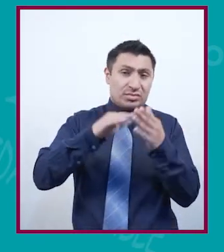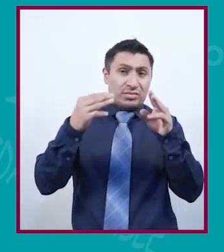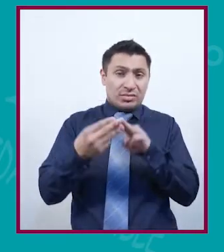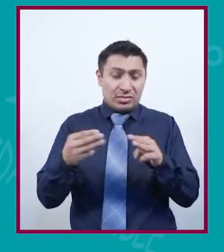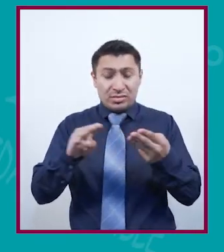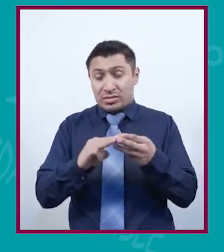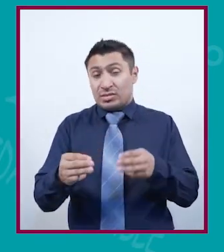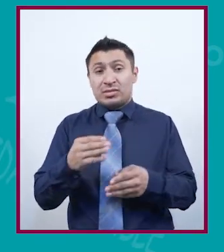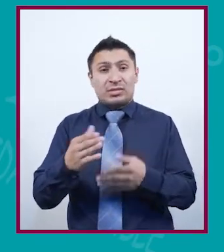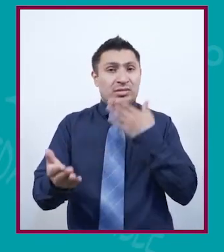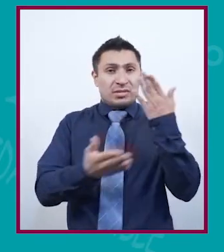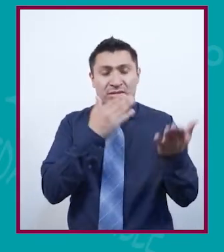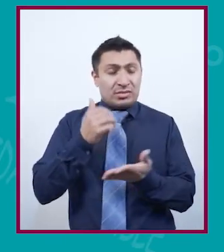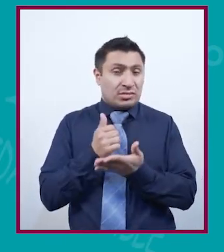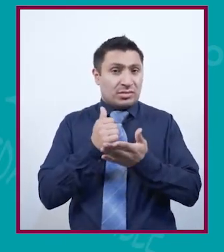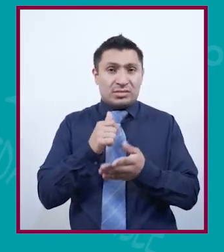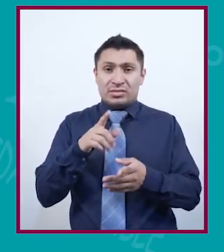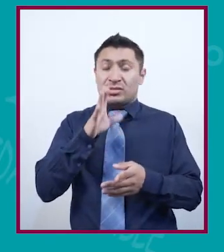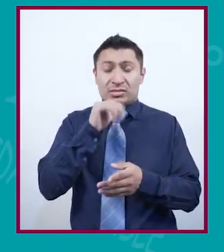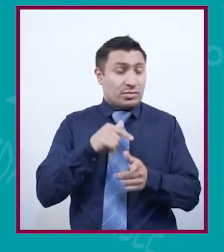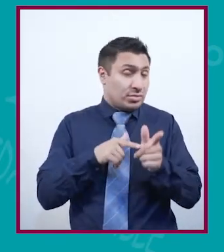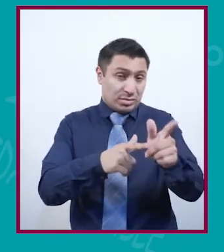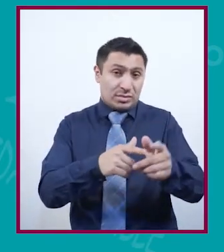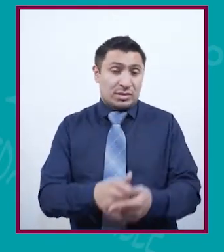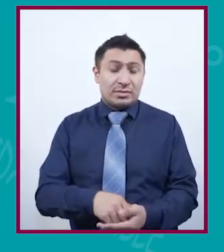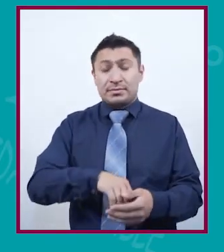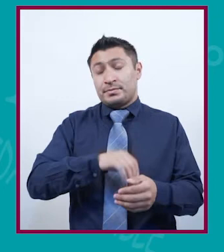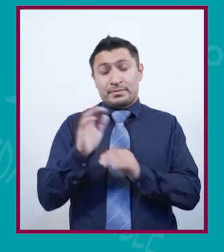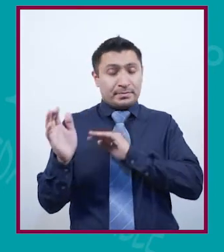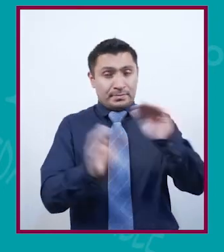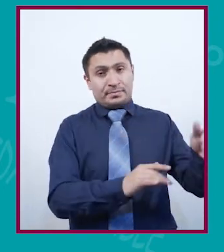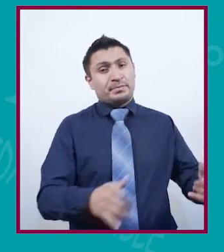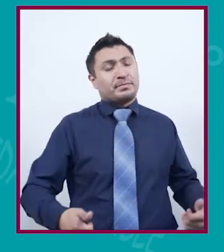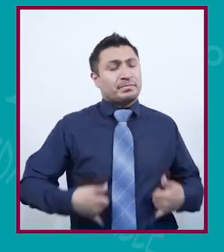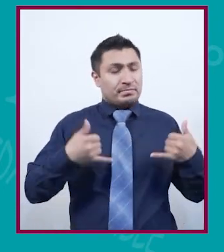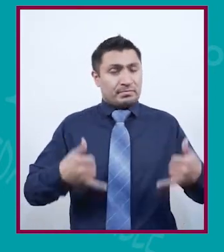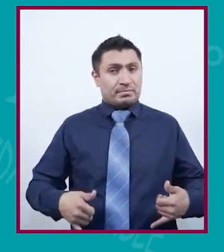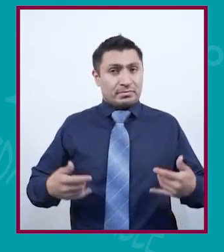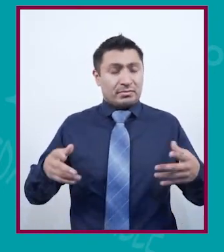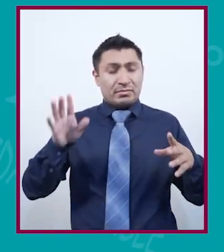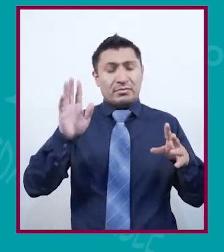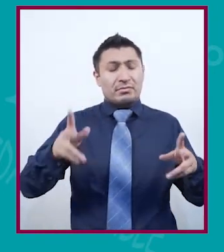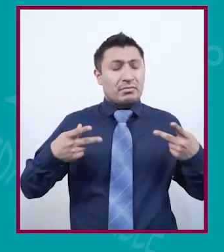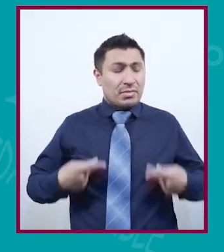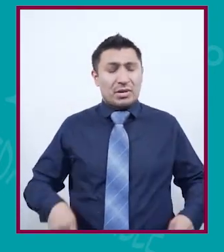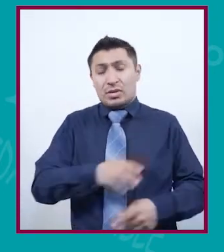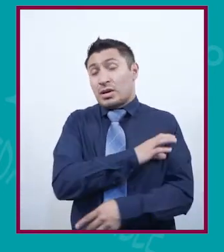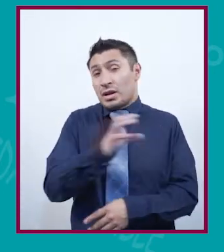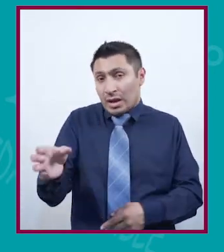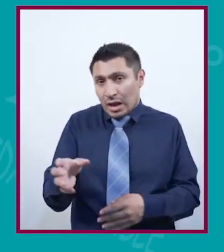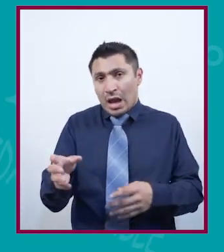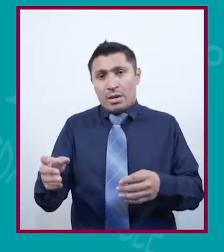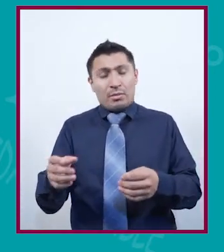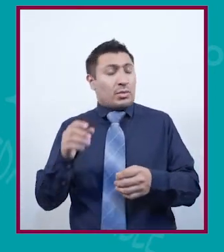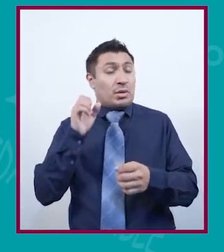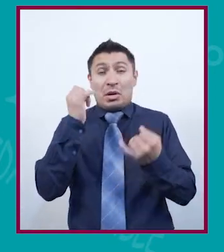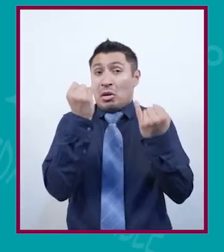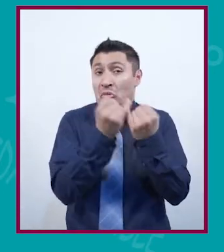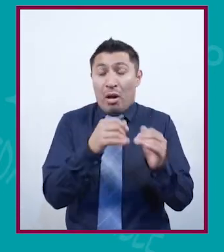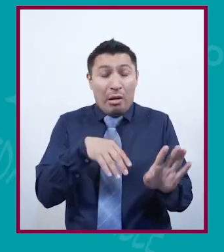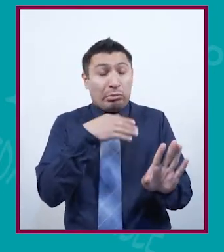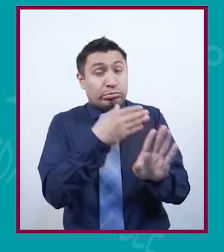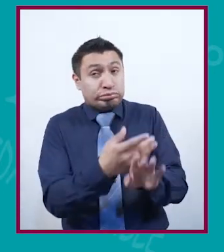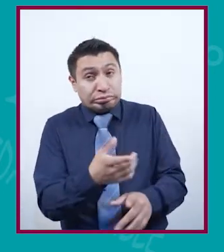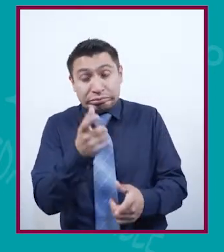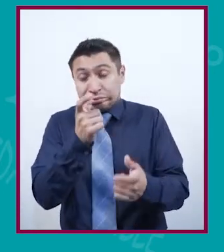continuar con sus estudiantes. Por otro lado, campesinos y jóvenes se vieron afectados por las crisis económicas en el campo.